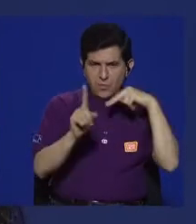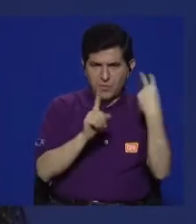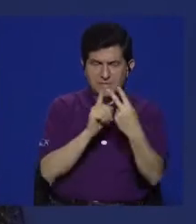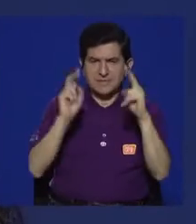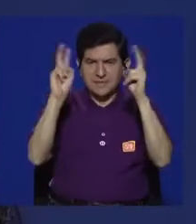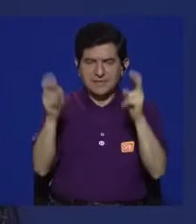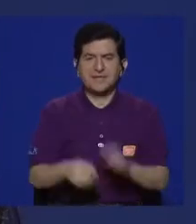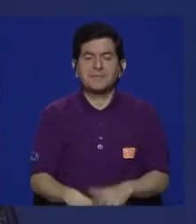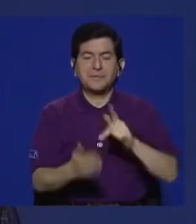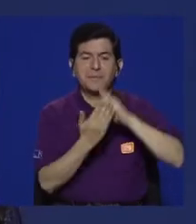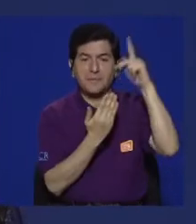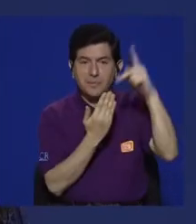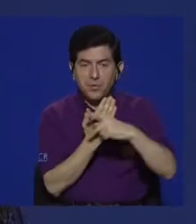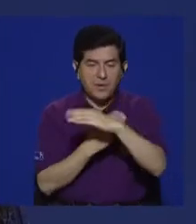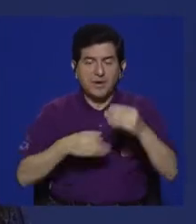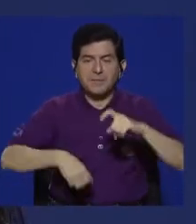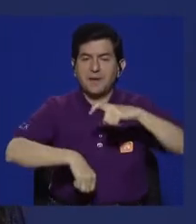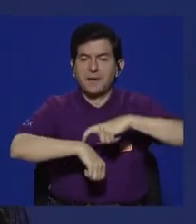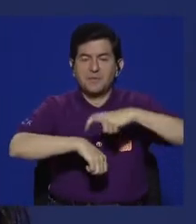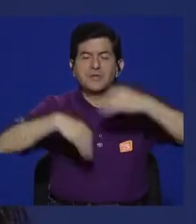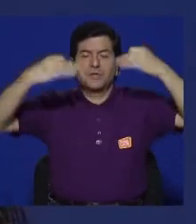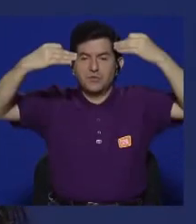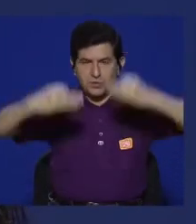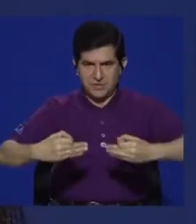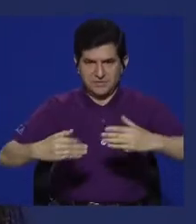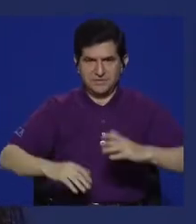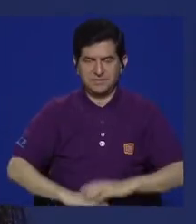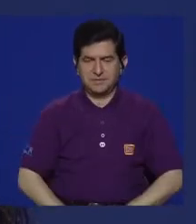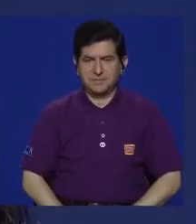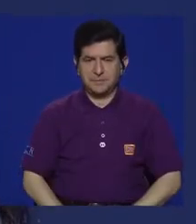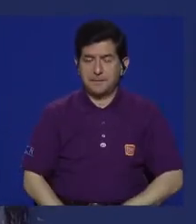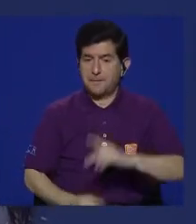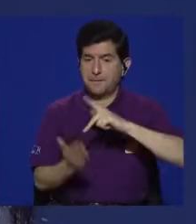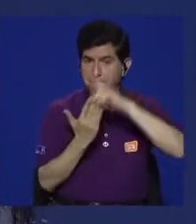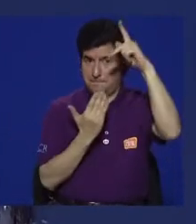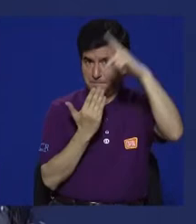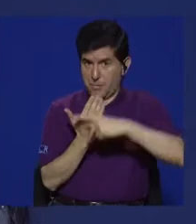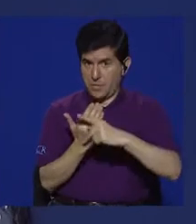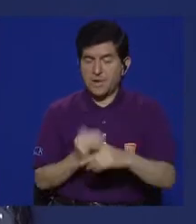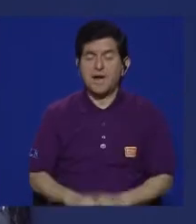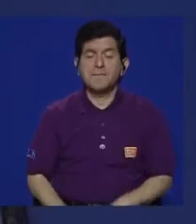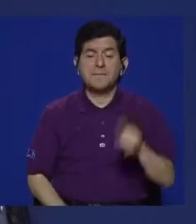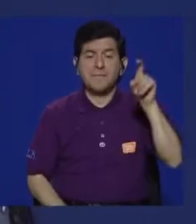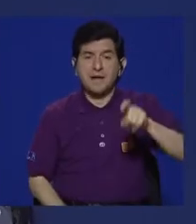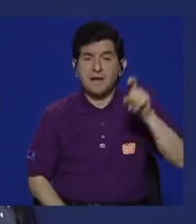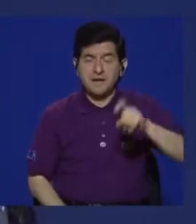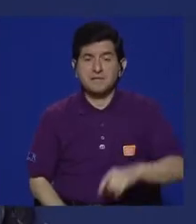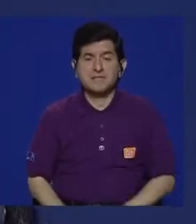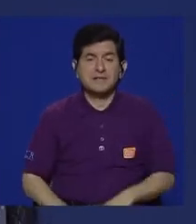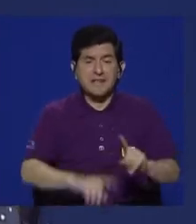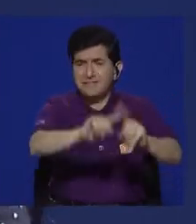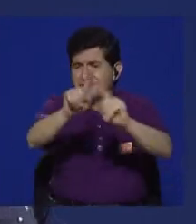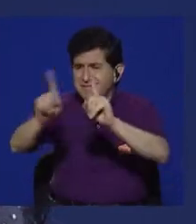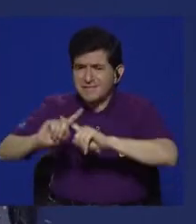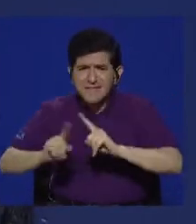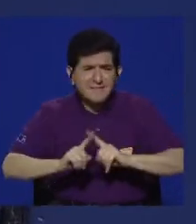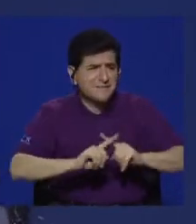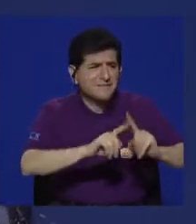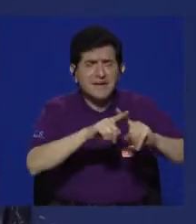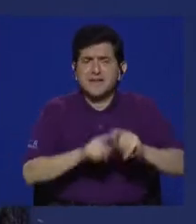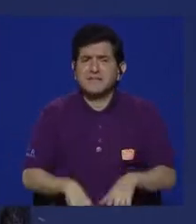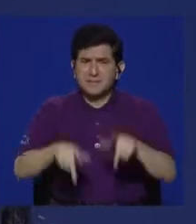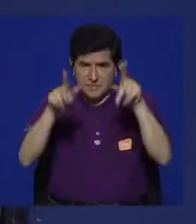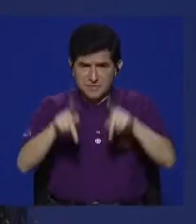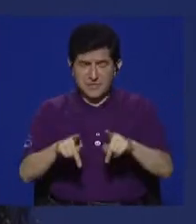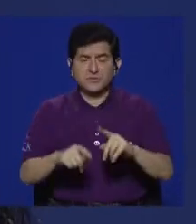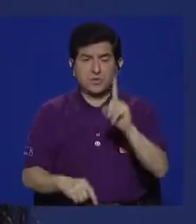tiene que ver con el tema de la programación y la toma de decisiones. Es decir, si la programación responde a las necesidades de una diversidad y una